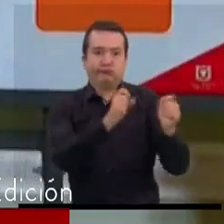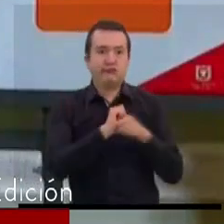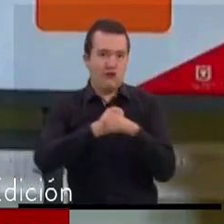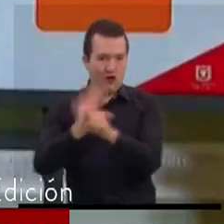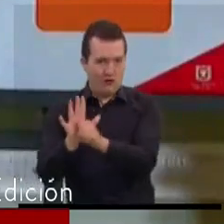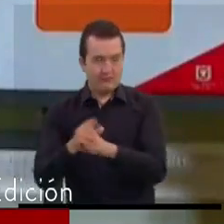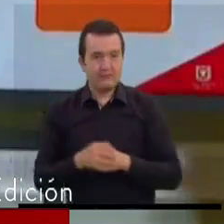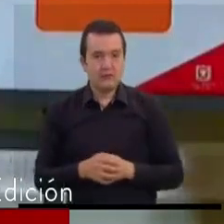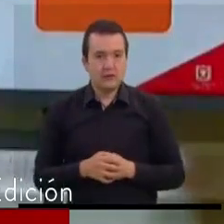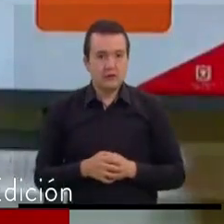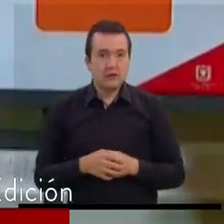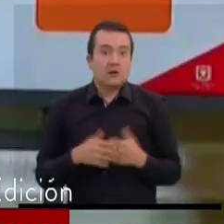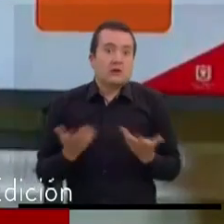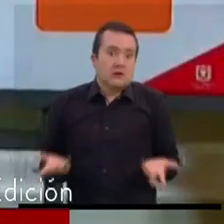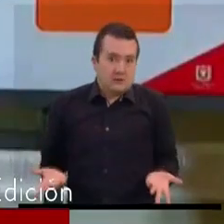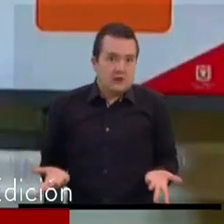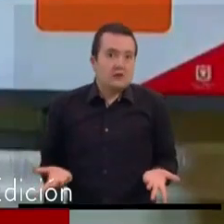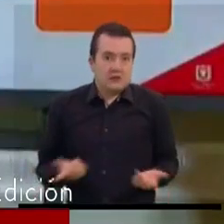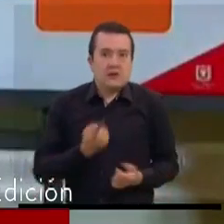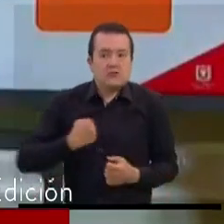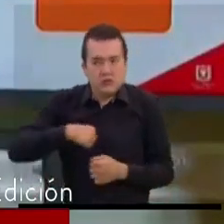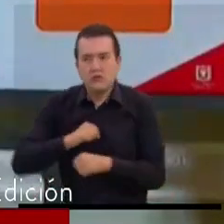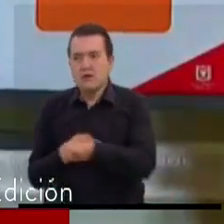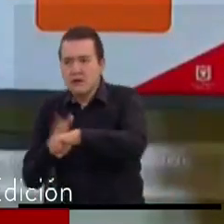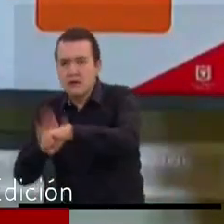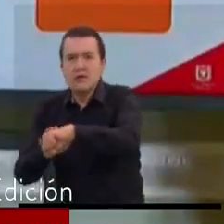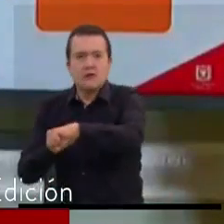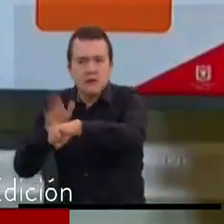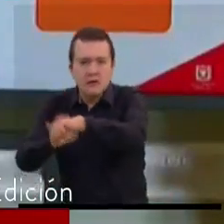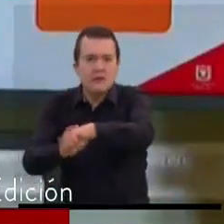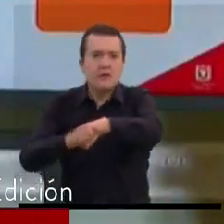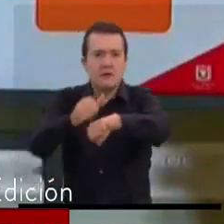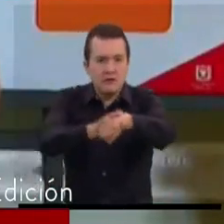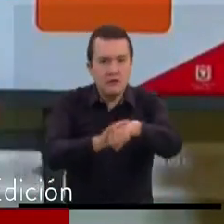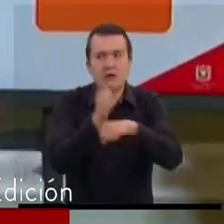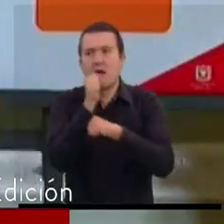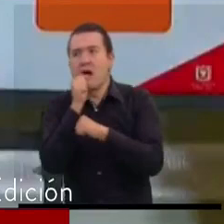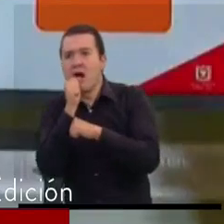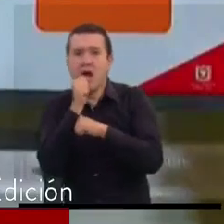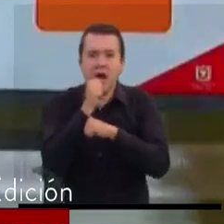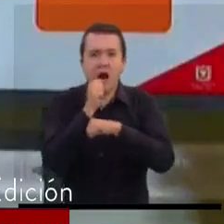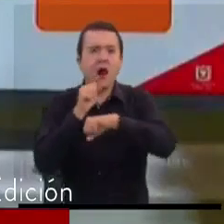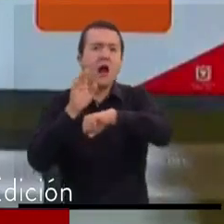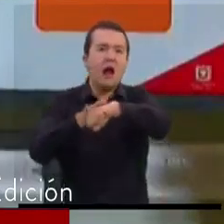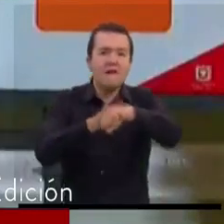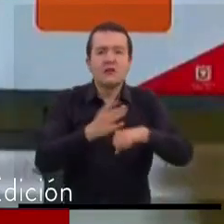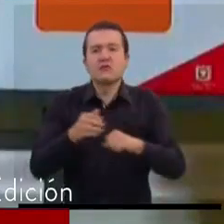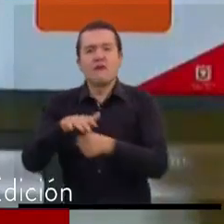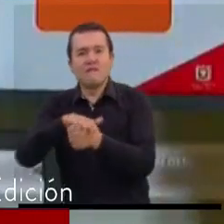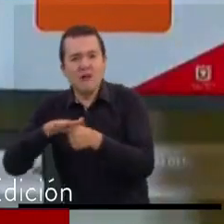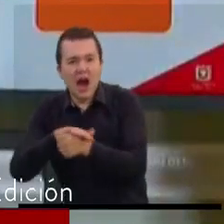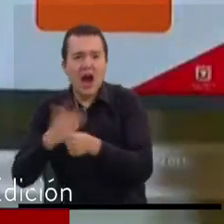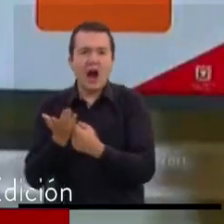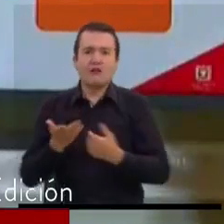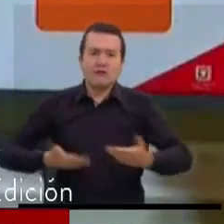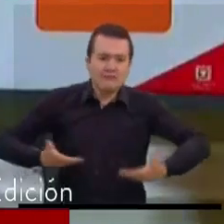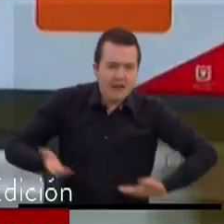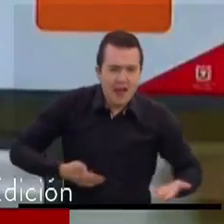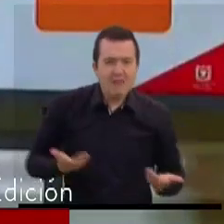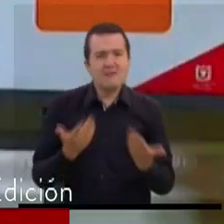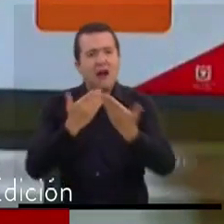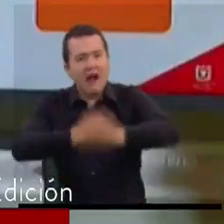Y esa labor pedagógica, informativa, casa a casa, por los barrios, por las tiendas, etcétera, por las calles,